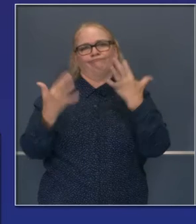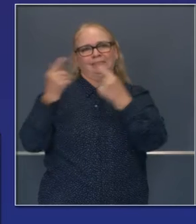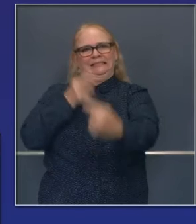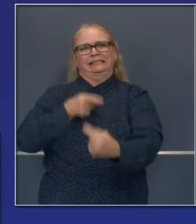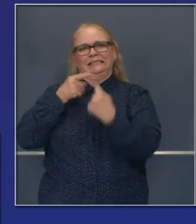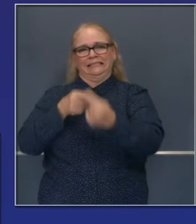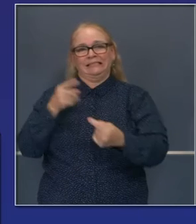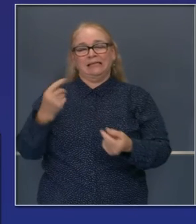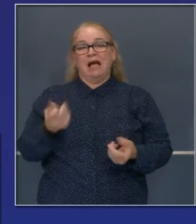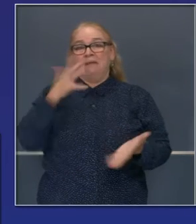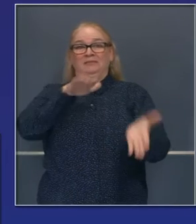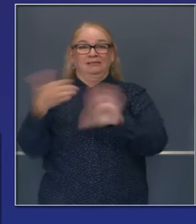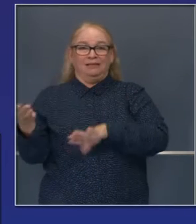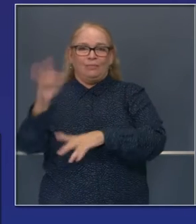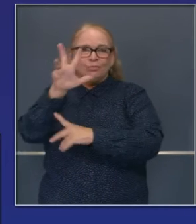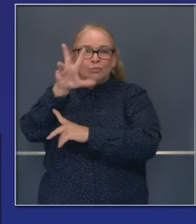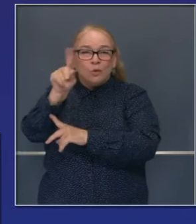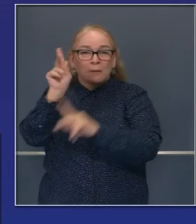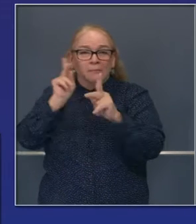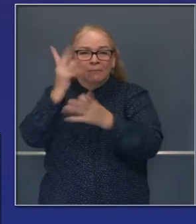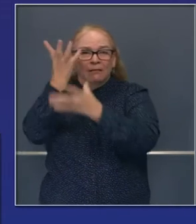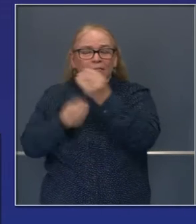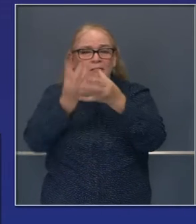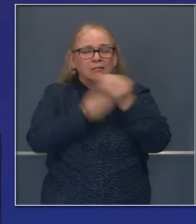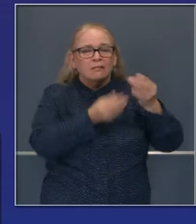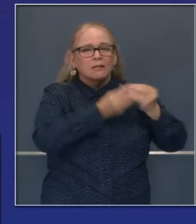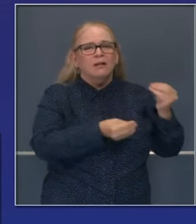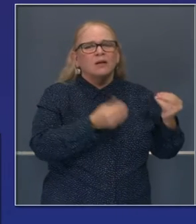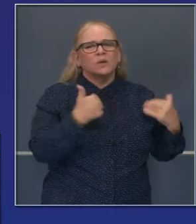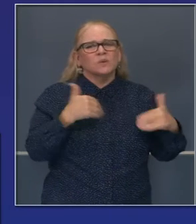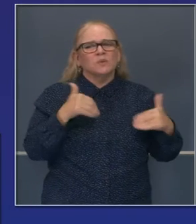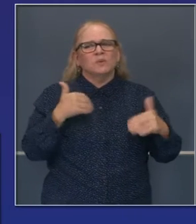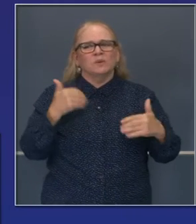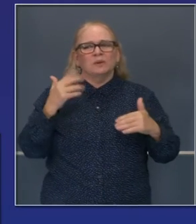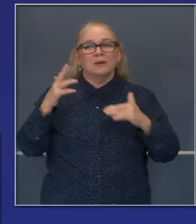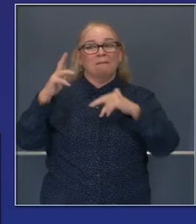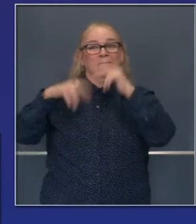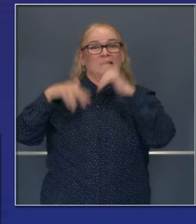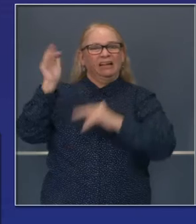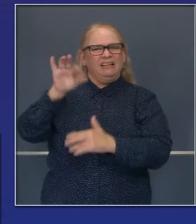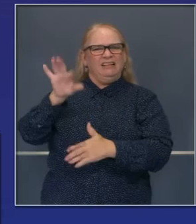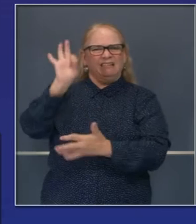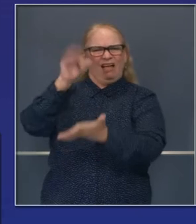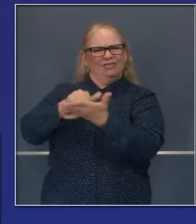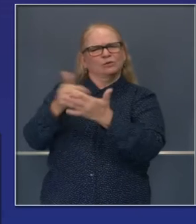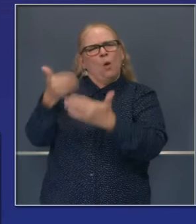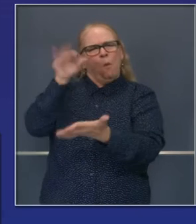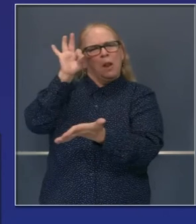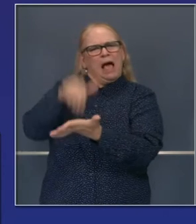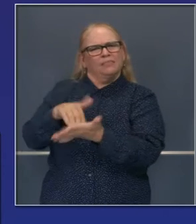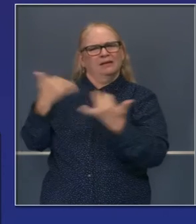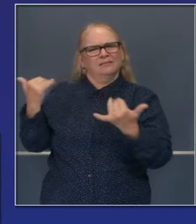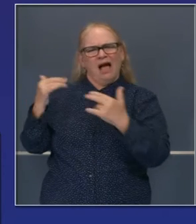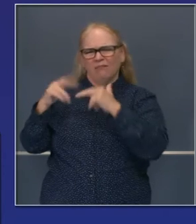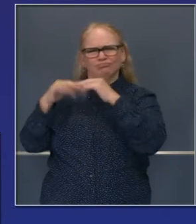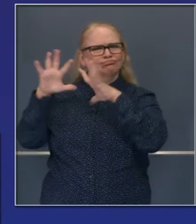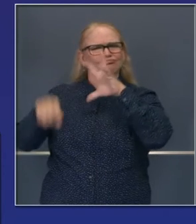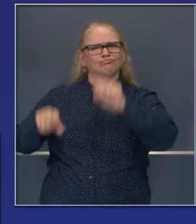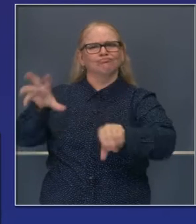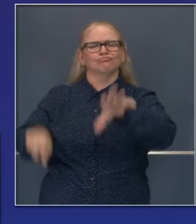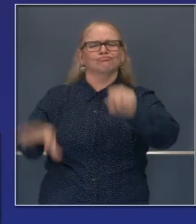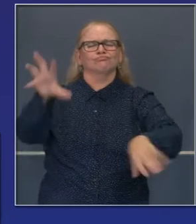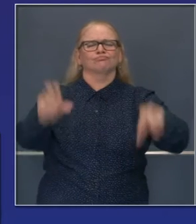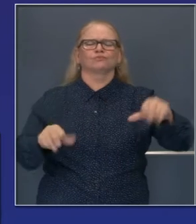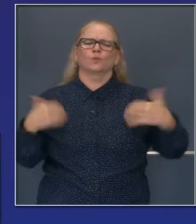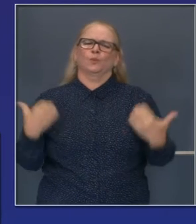31 personas han perdido la vida. Casi 9000 estructuras han sido destruidas en el estado de California. Son 8